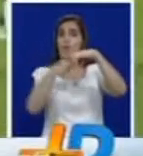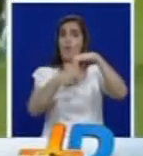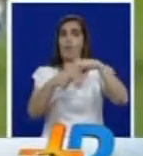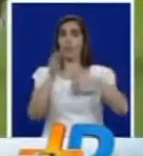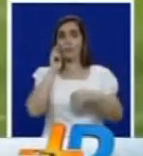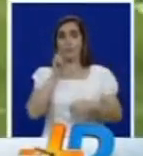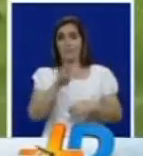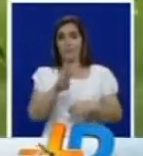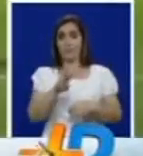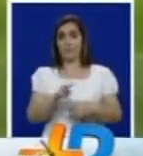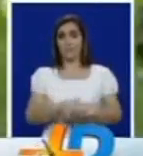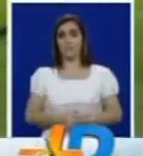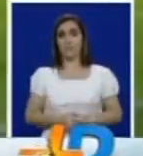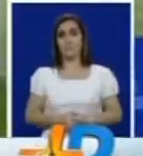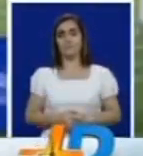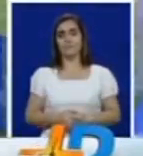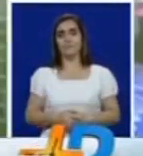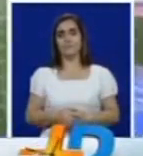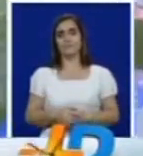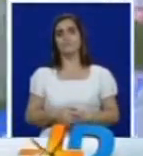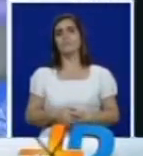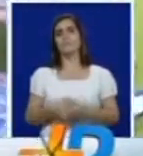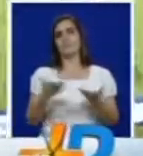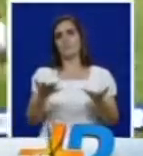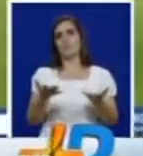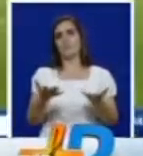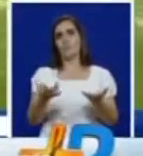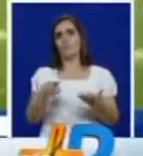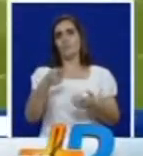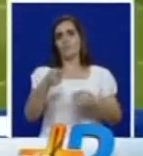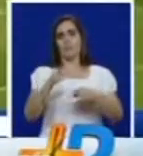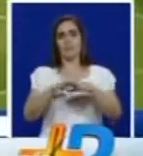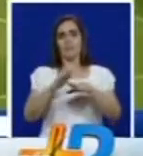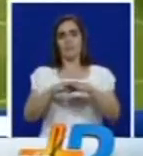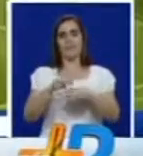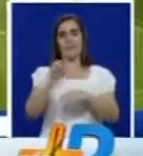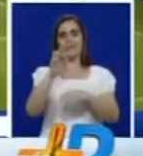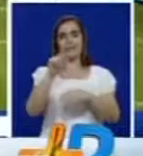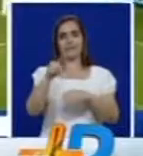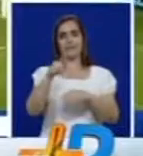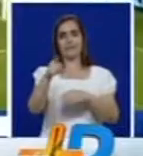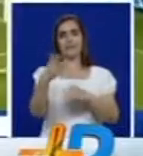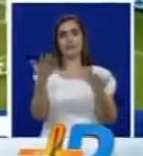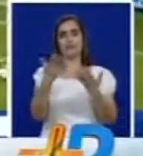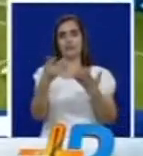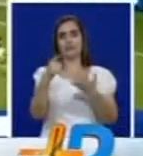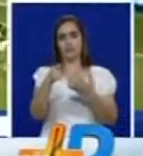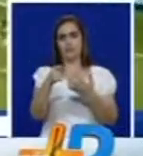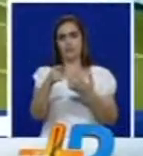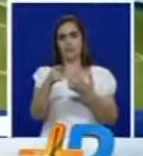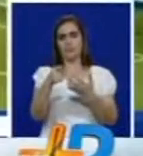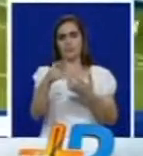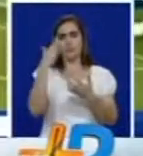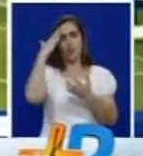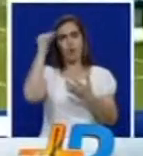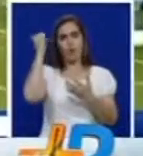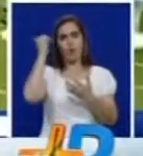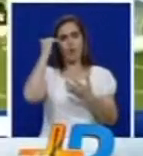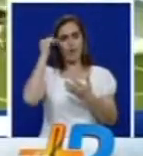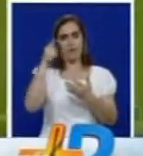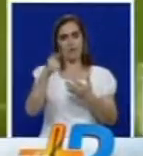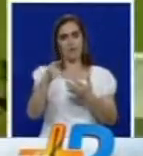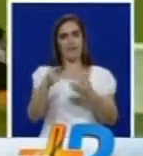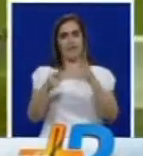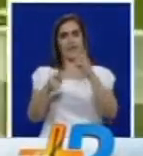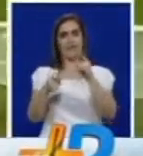la recibe abajo no el defensa qué pena con usted Franco Arizala y esto es Daeyon 2 Gangwon